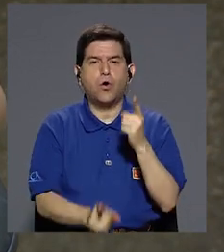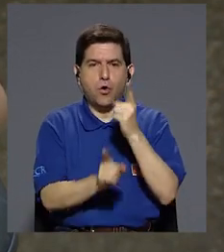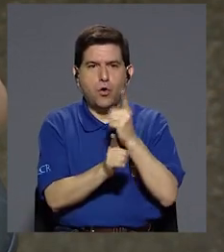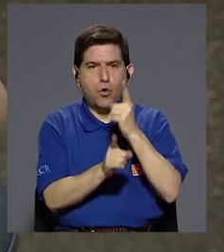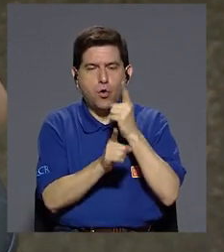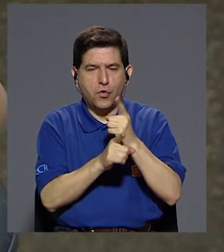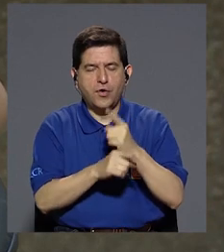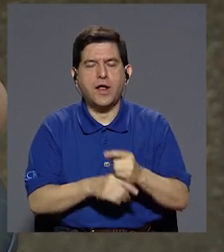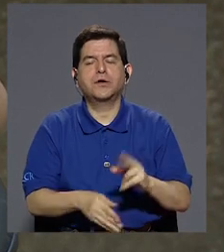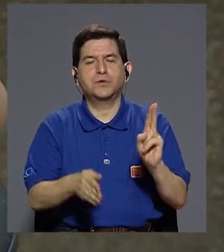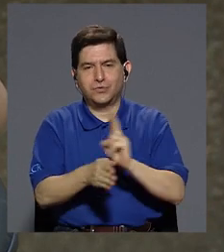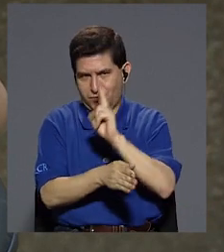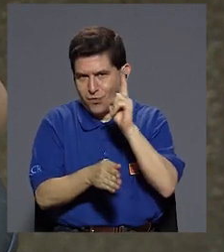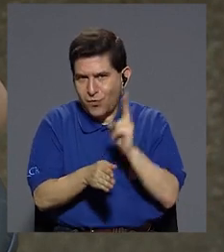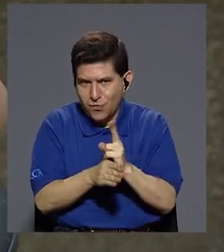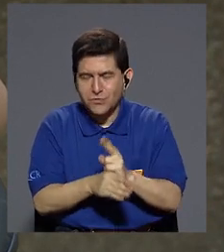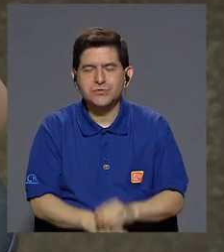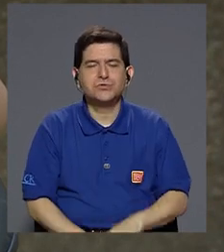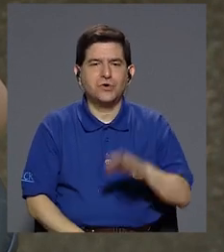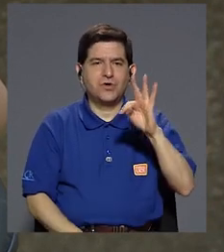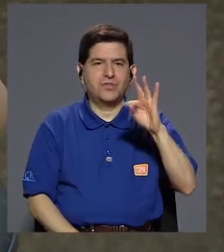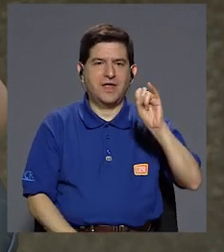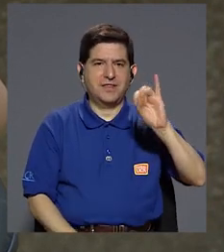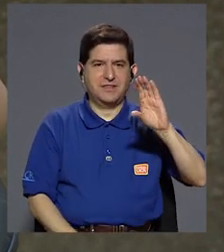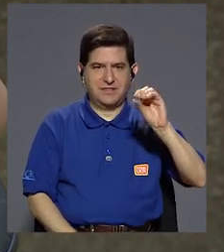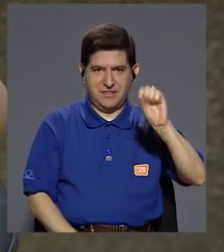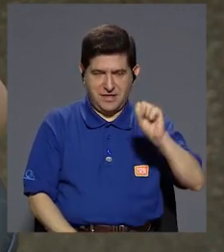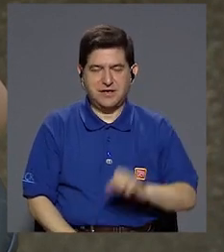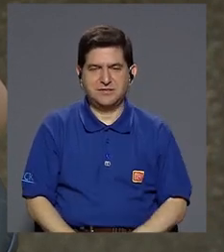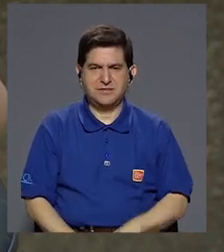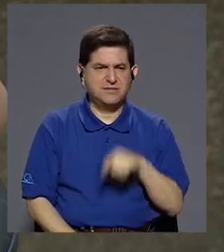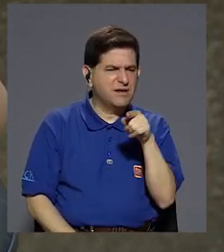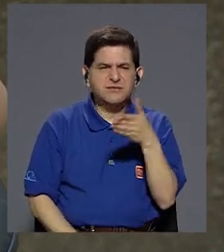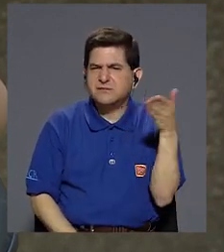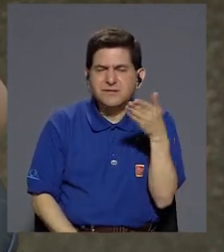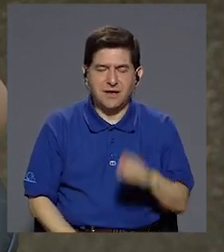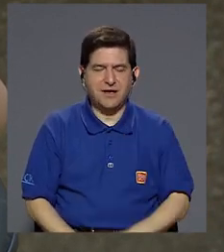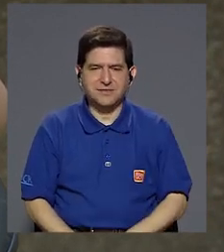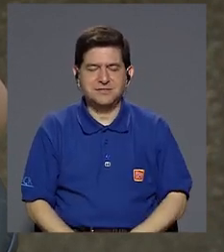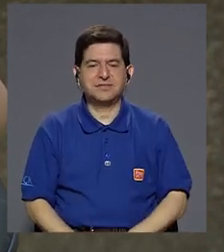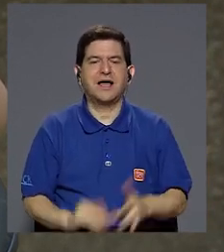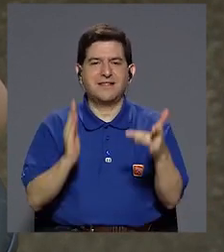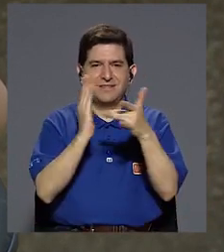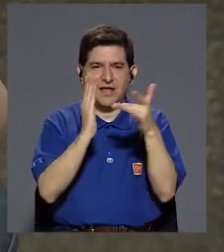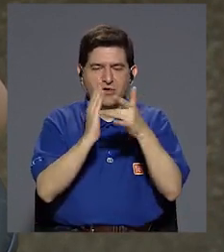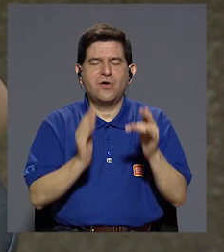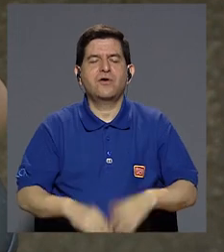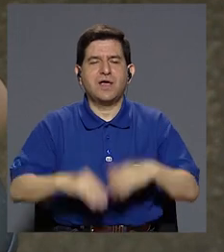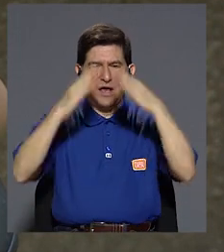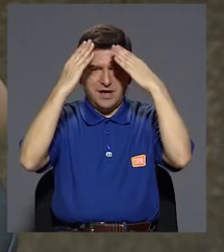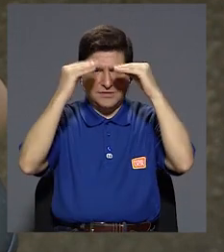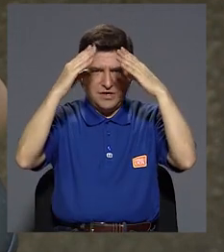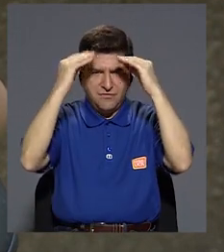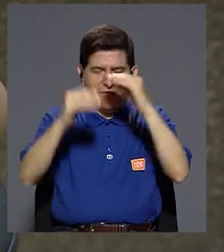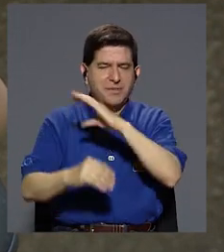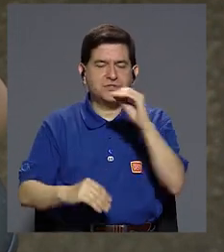adecuada utilización de las TICs. ¿Verdad? Esto tiene que ver con las tecnologías de comunicación, de información